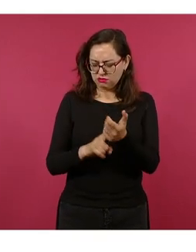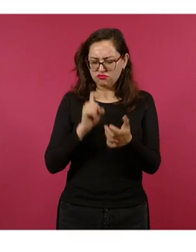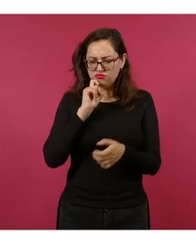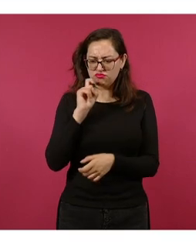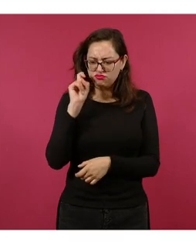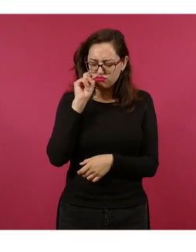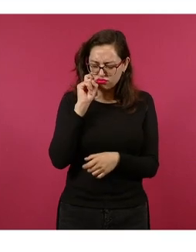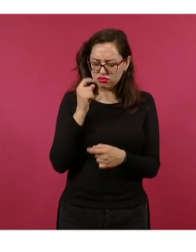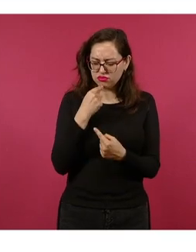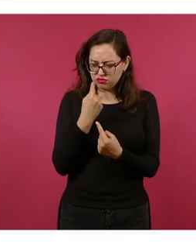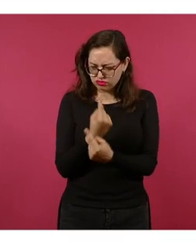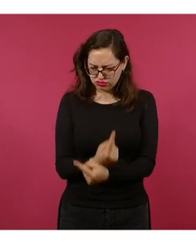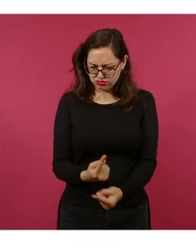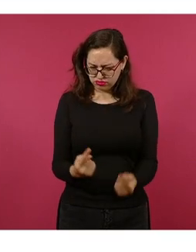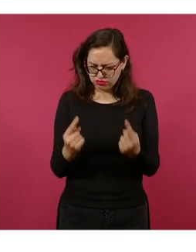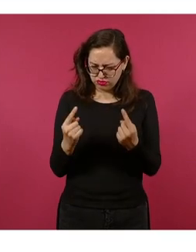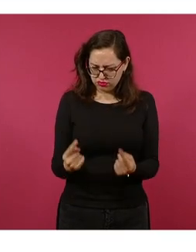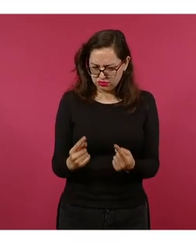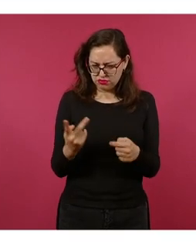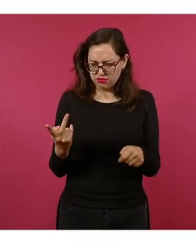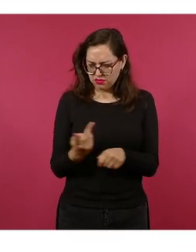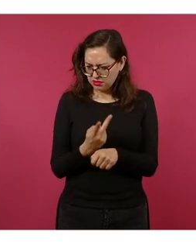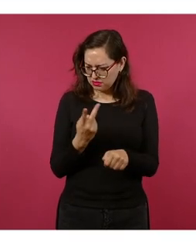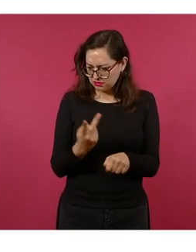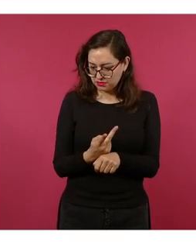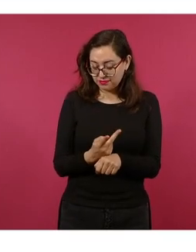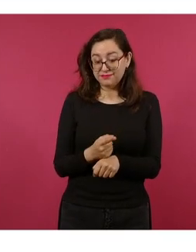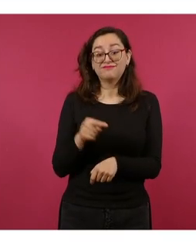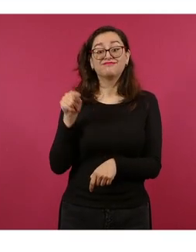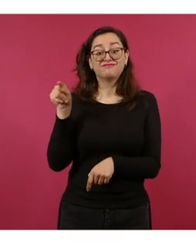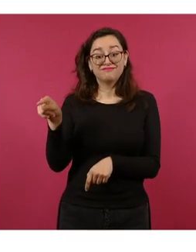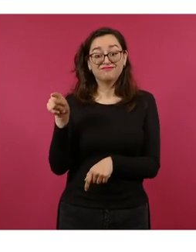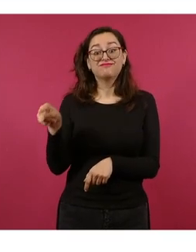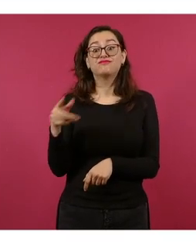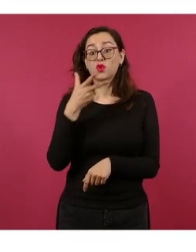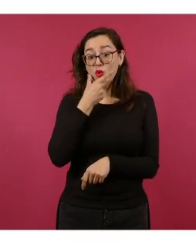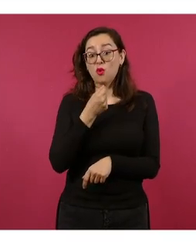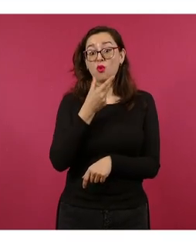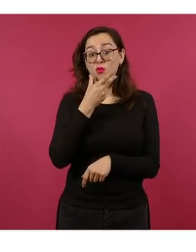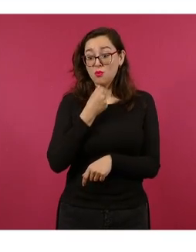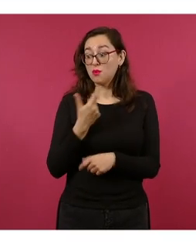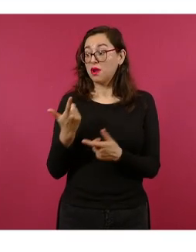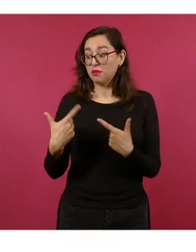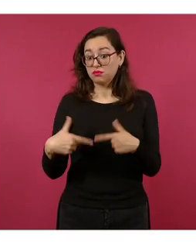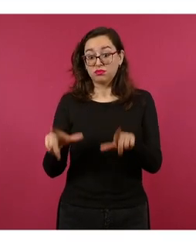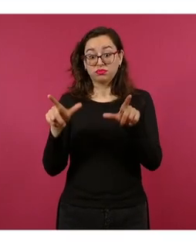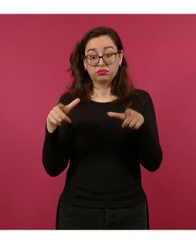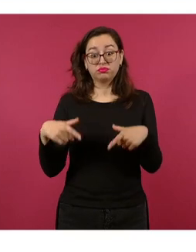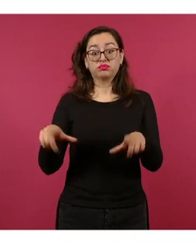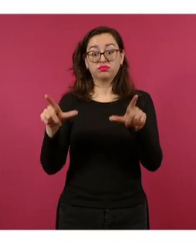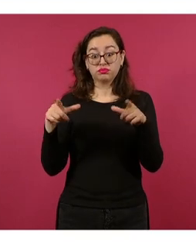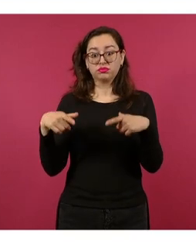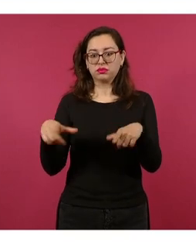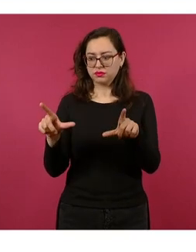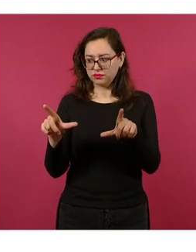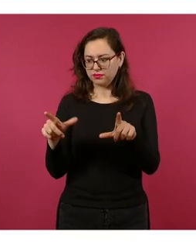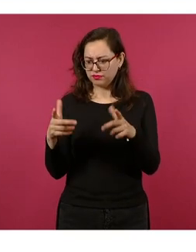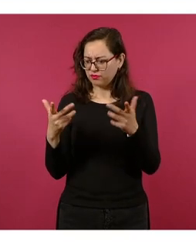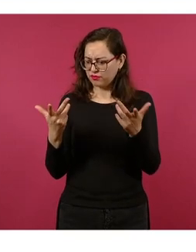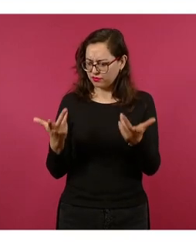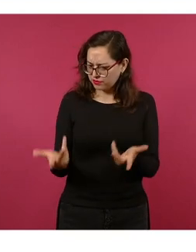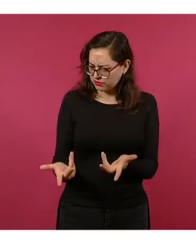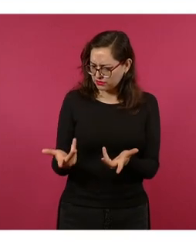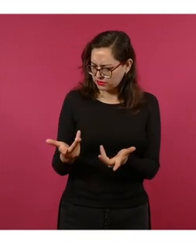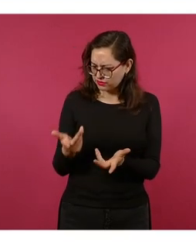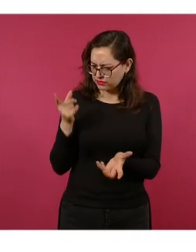producido, almacenado y compartido por el hoy imputado. Tras obtener información del usuario de la cuenta de una plataforma digital,